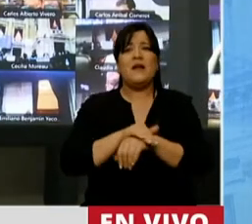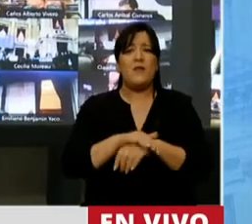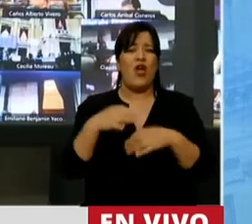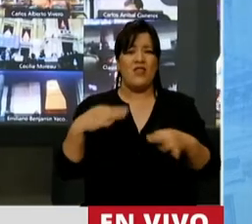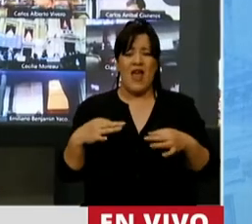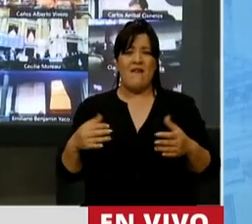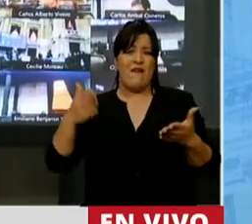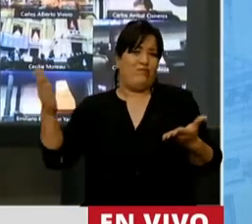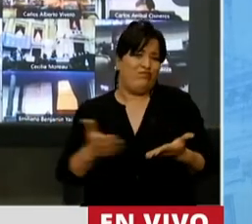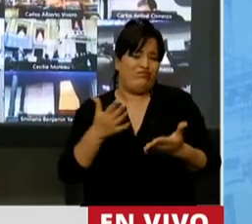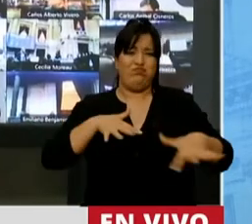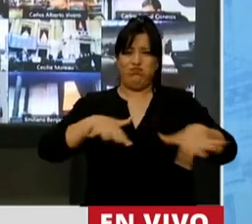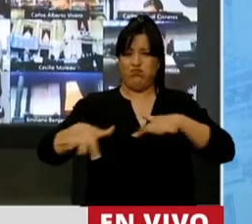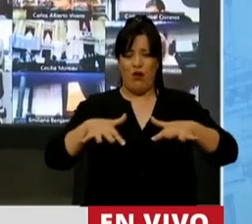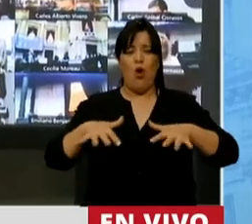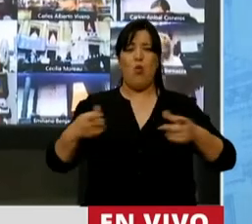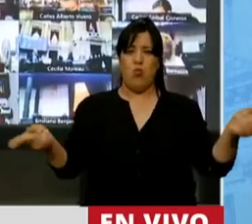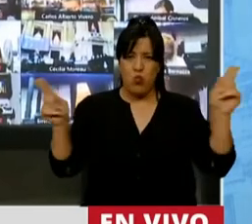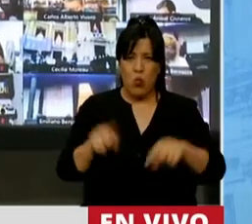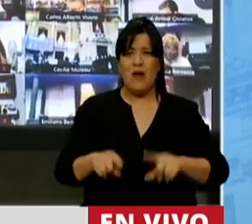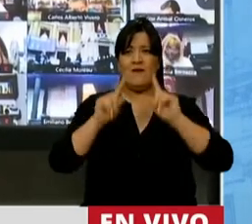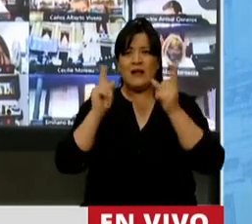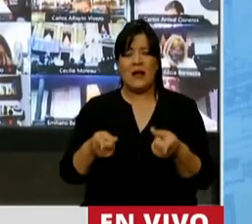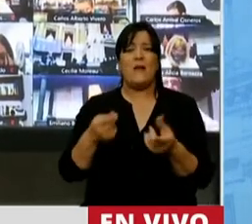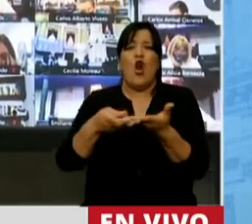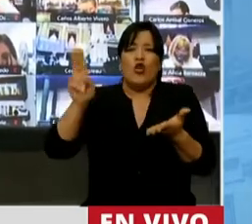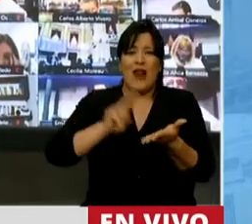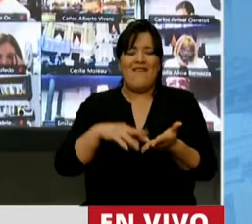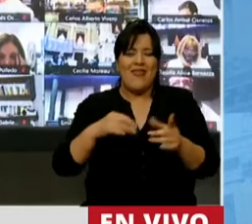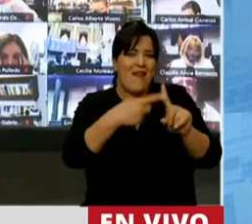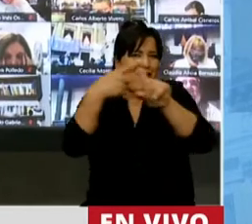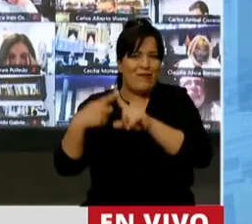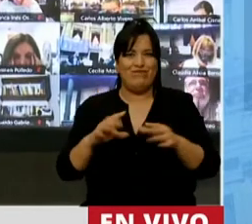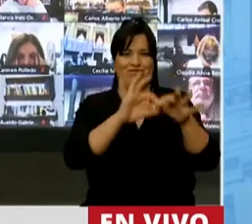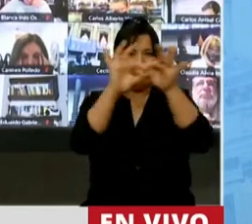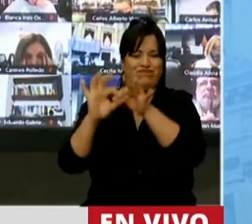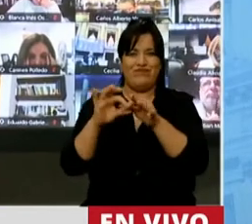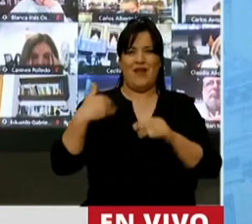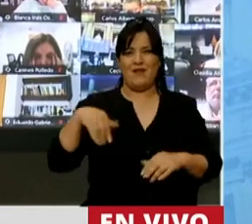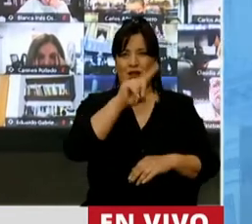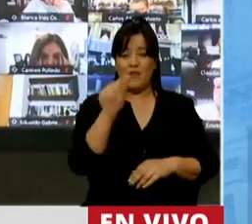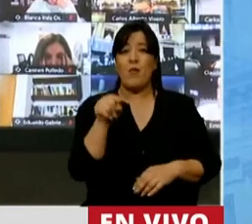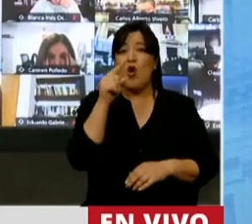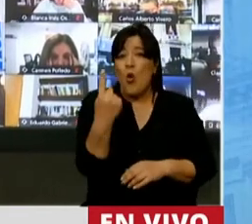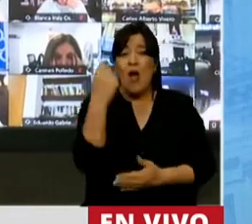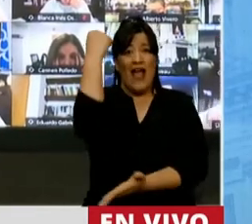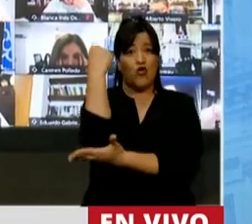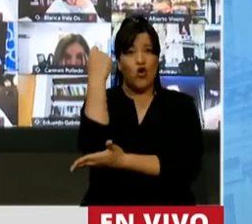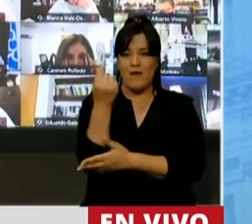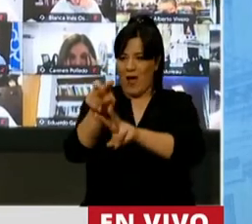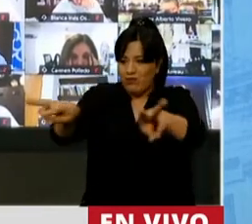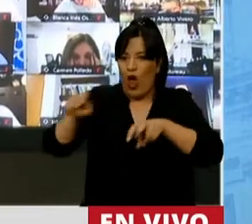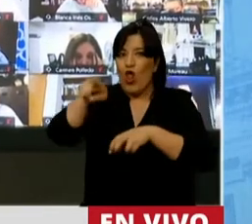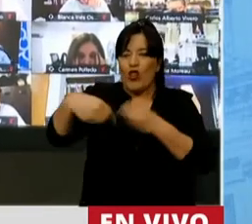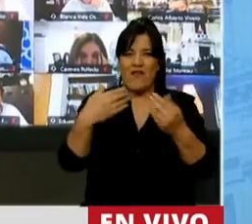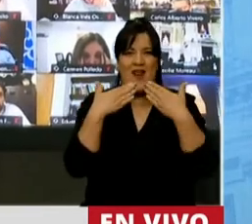reactivación del mismo, lograr la conectividad una vez más, lograr que uno lo que da de nuestra economía consiga